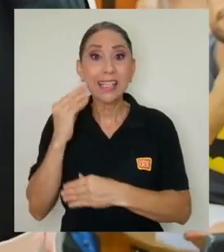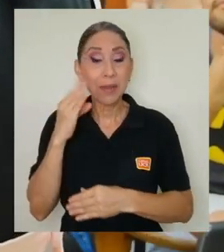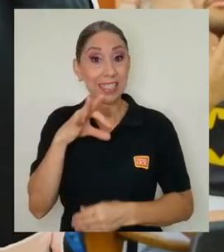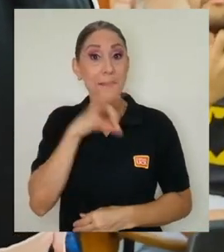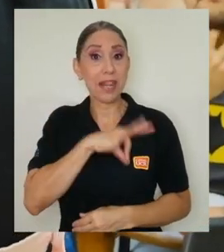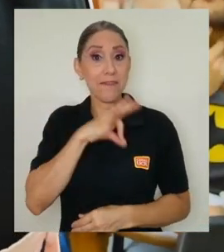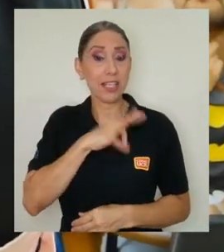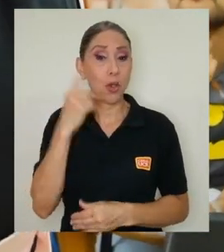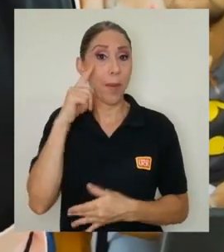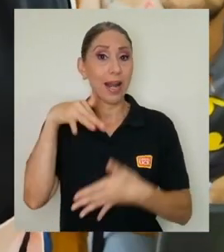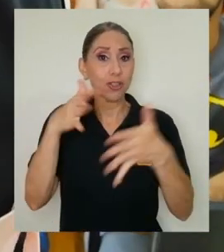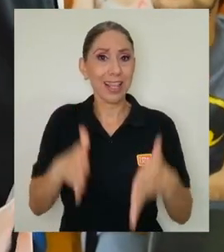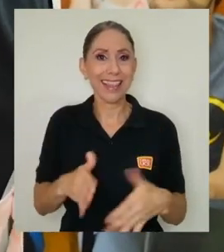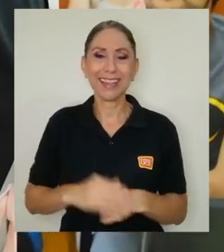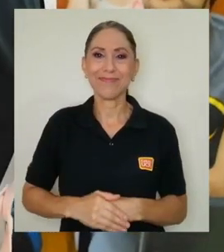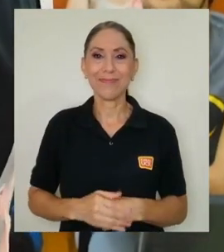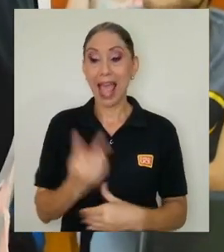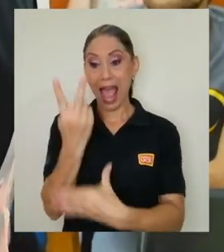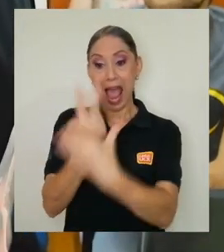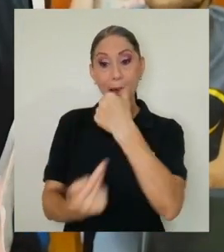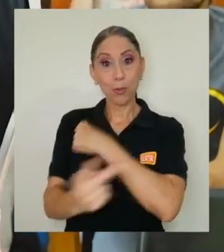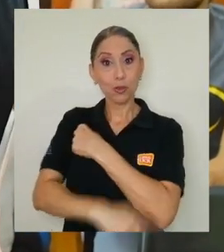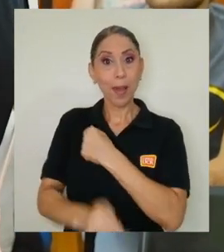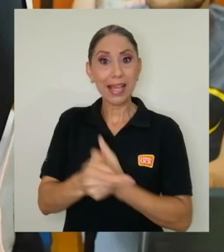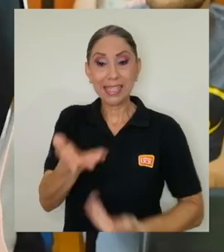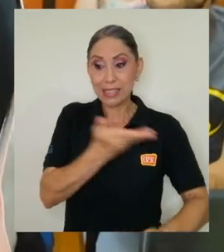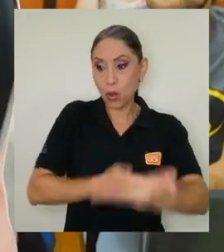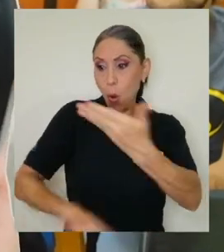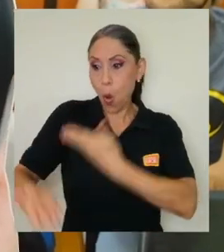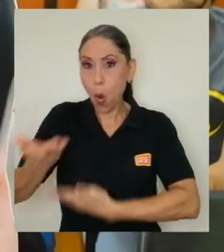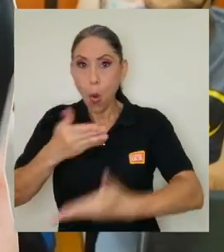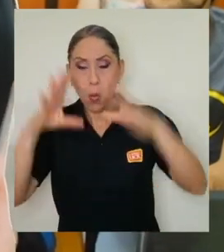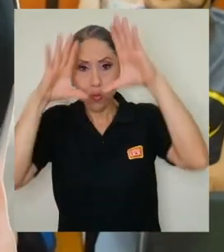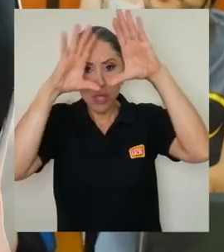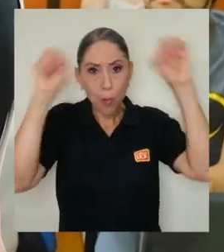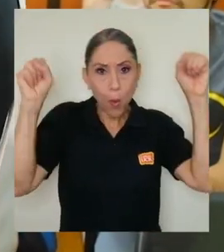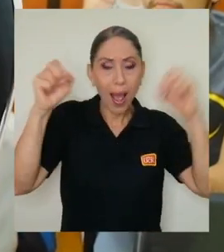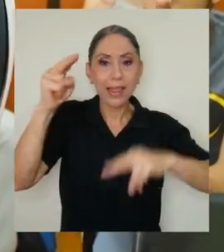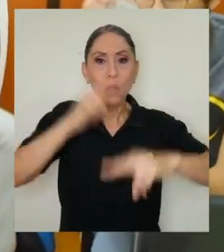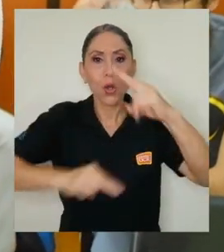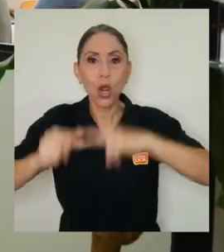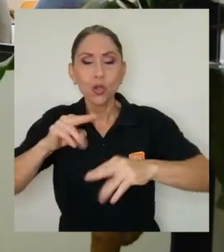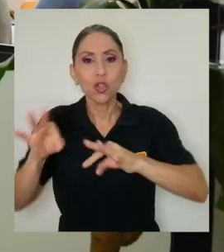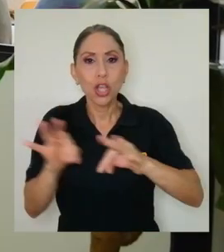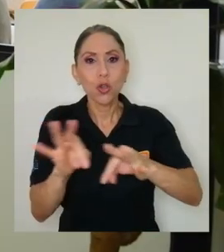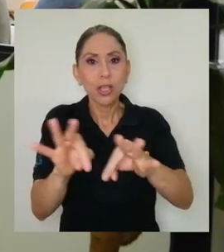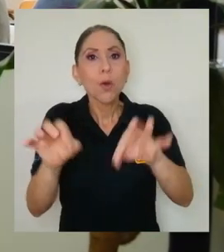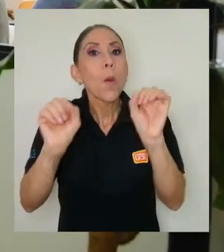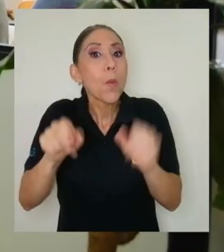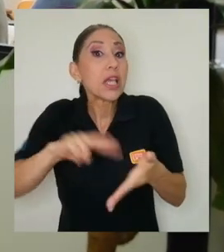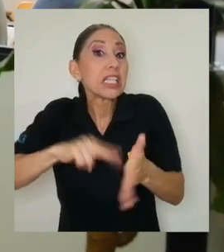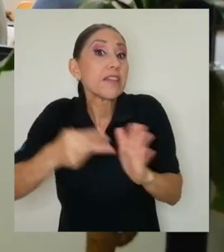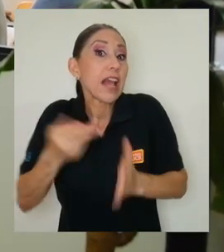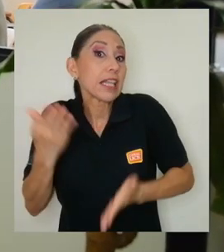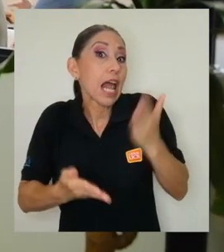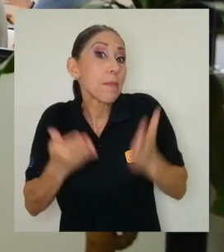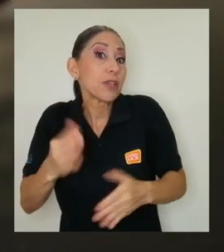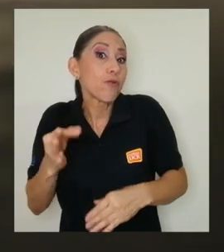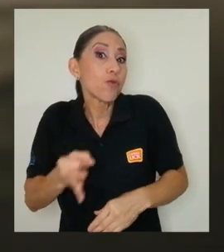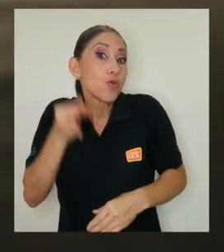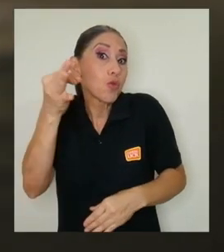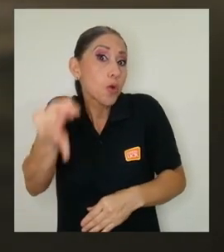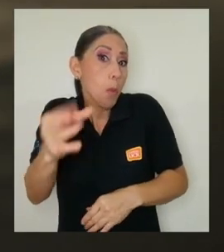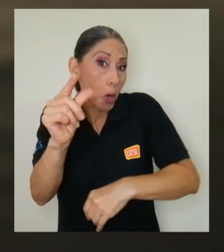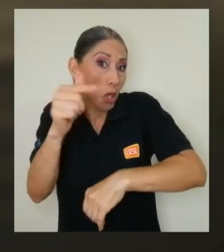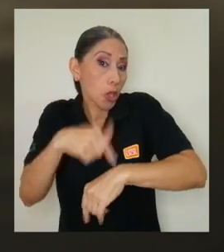El aumento de la cooperación entre ambos países a nivel diplomático, de negocios y turismo puede significar que en un futuro cercano